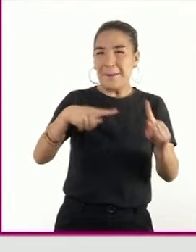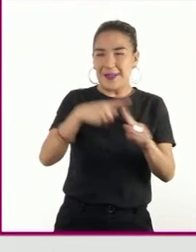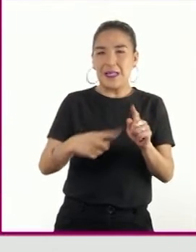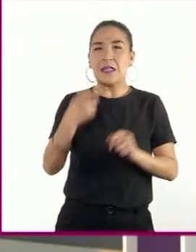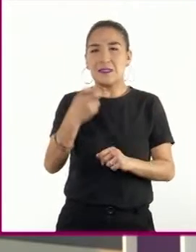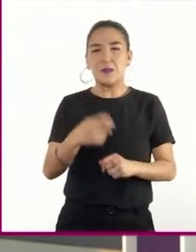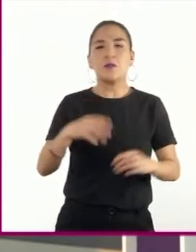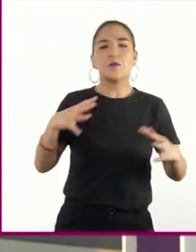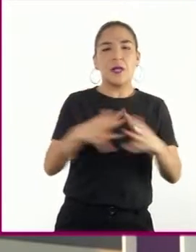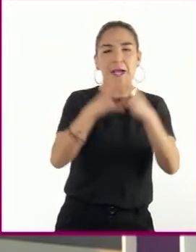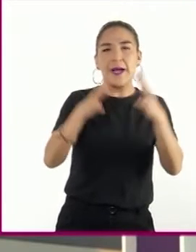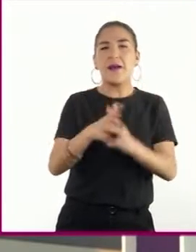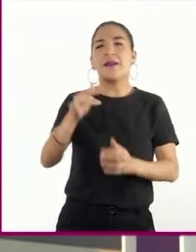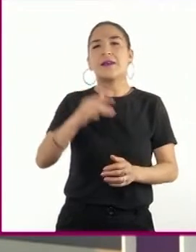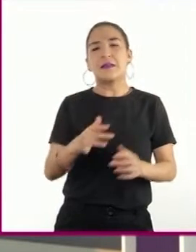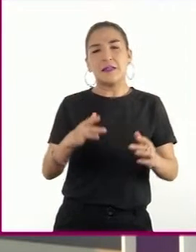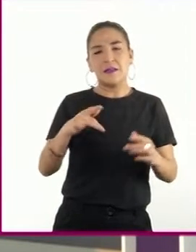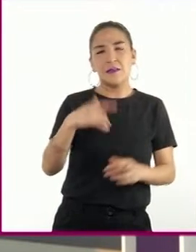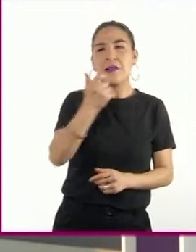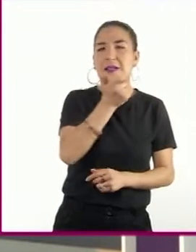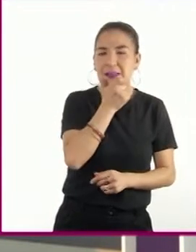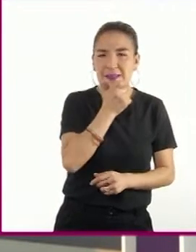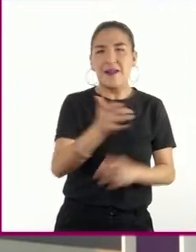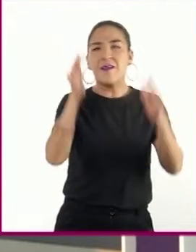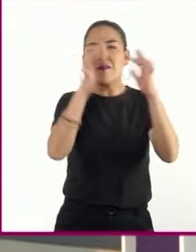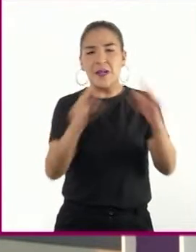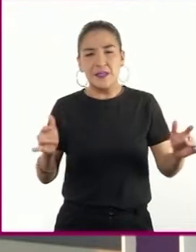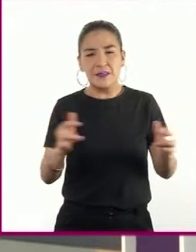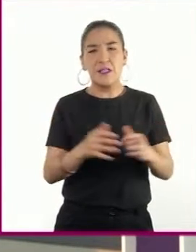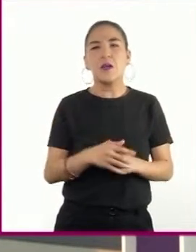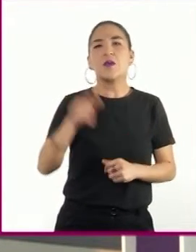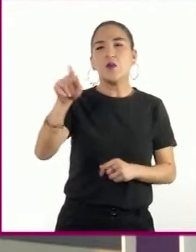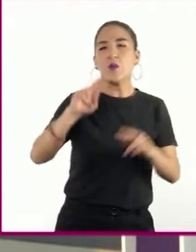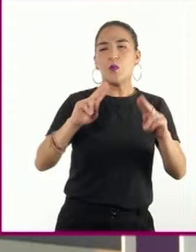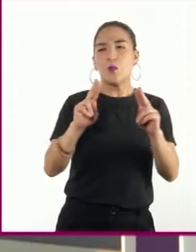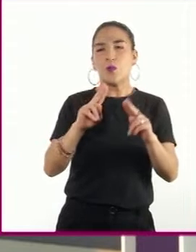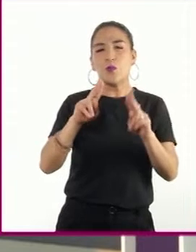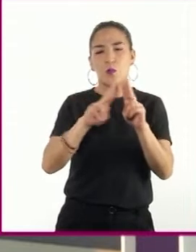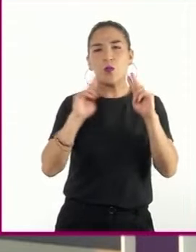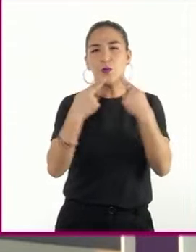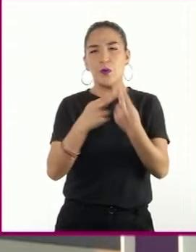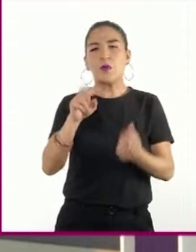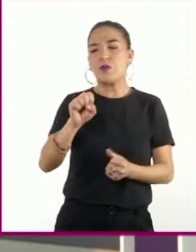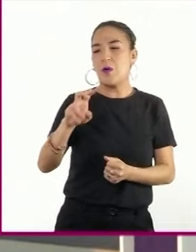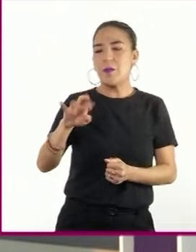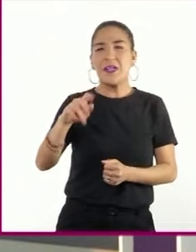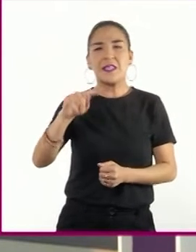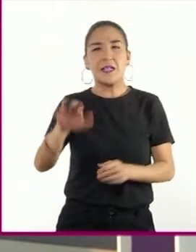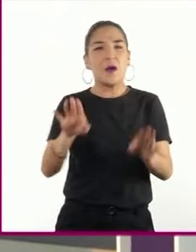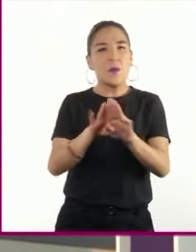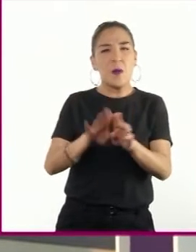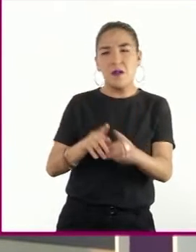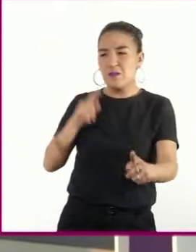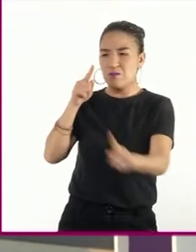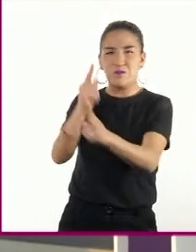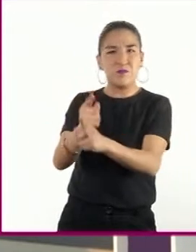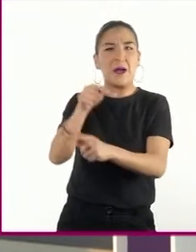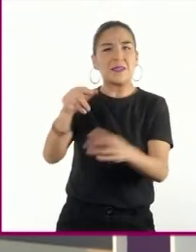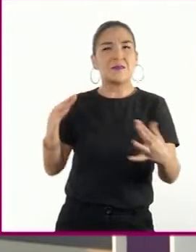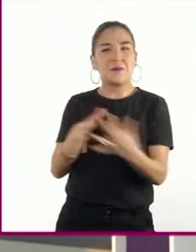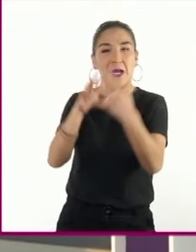Inglaterra, Francia, Unión Soviética, contraatacó con éxito el norte de África,